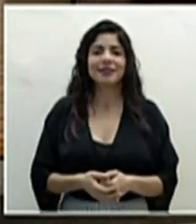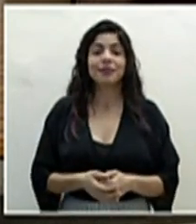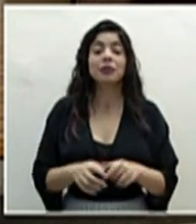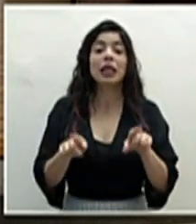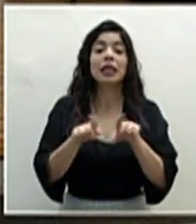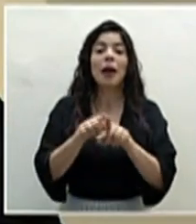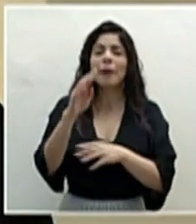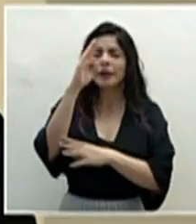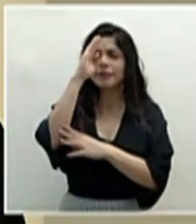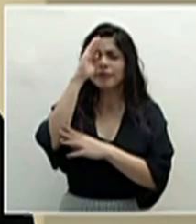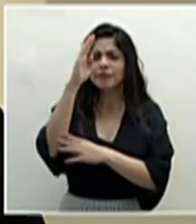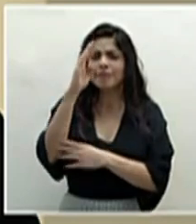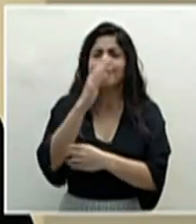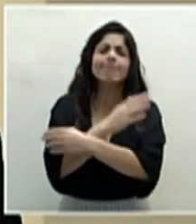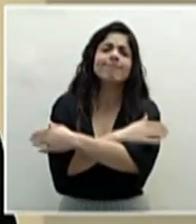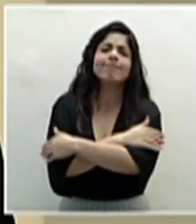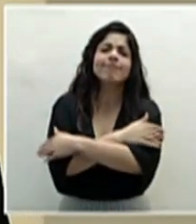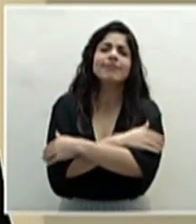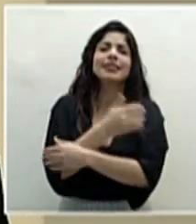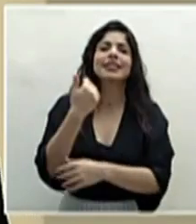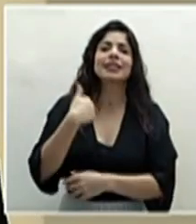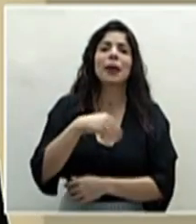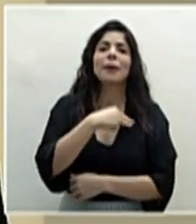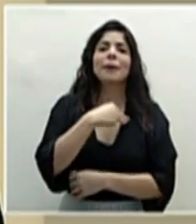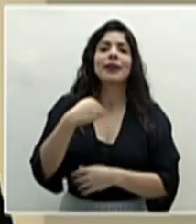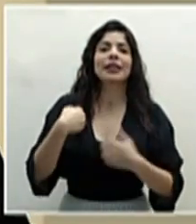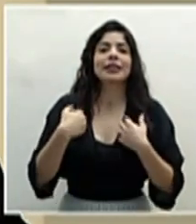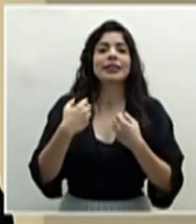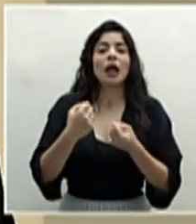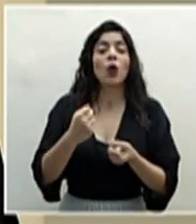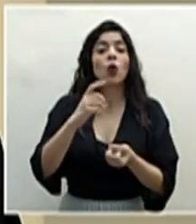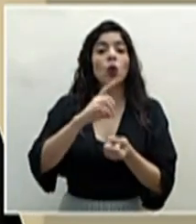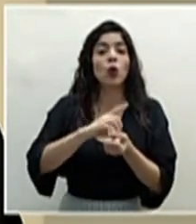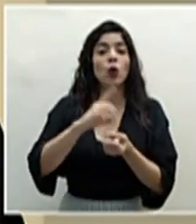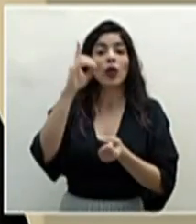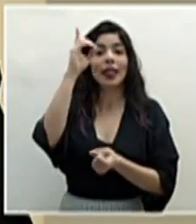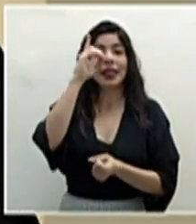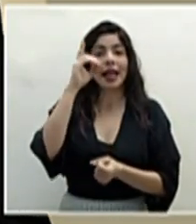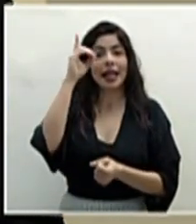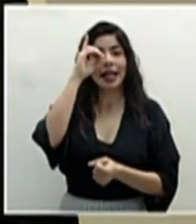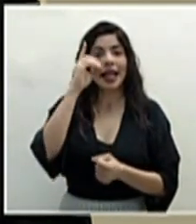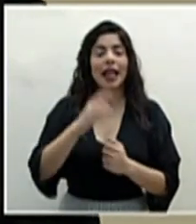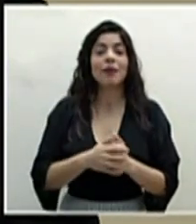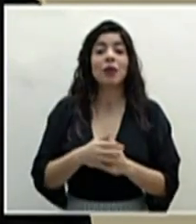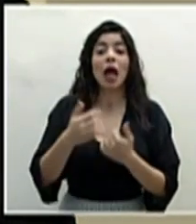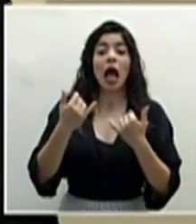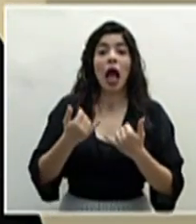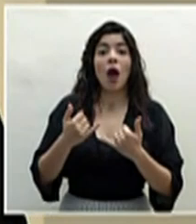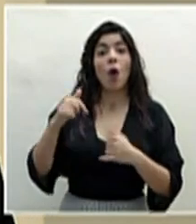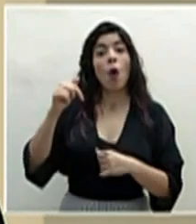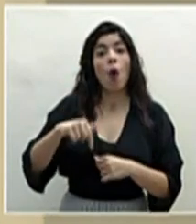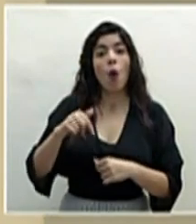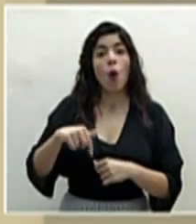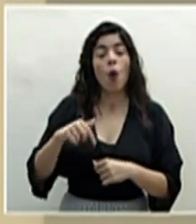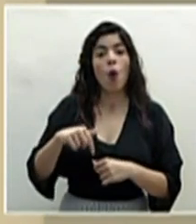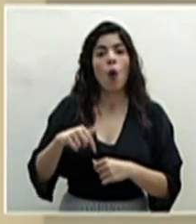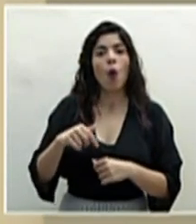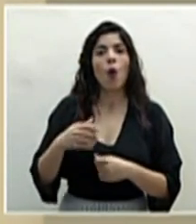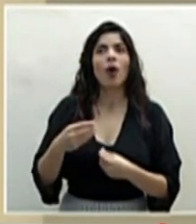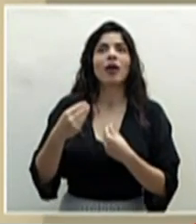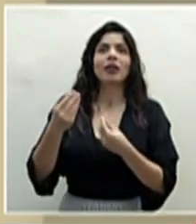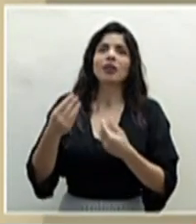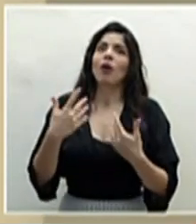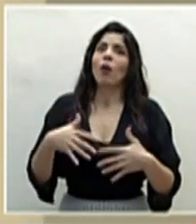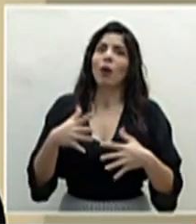También un saludo cordial al señor ministro de salud, el doctor Daniel Salas, quien se encuentra hoy, pues, merecidamente